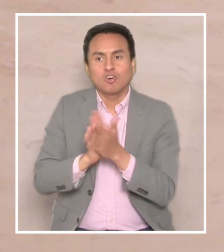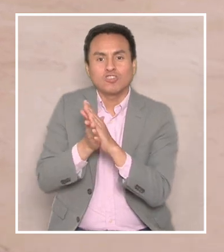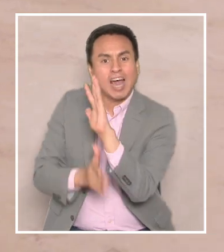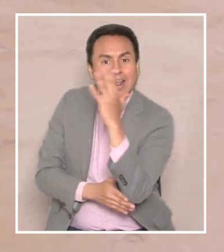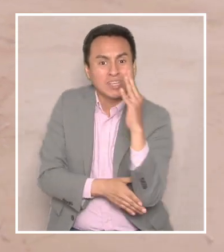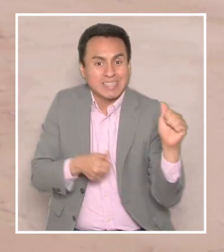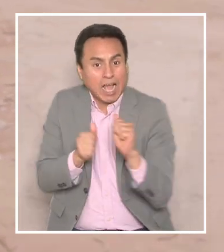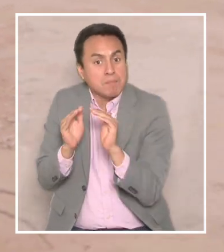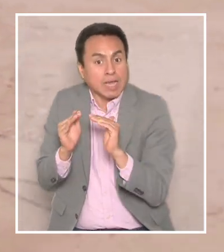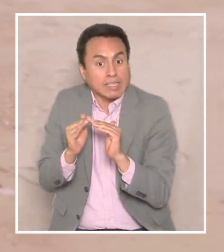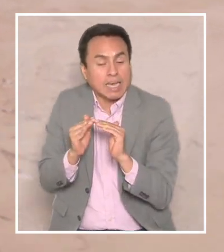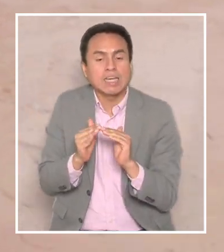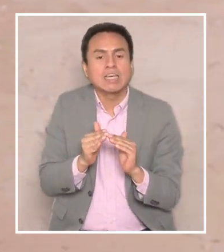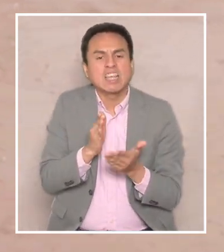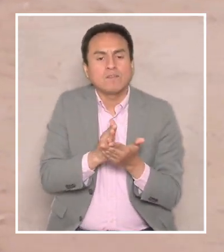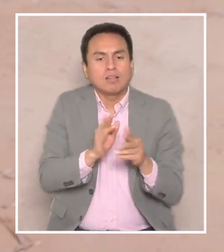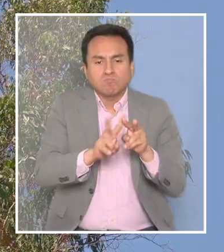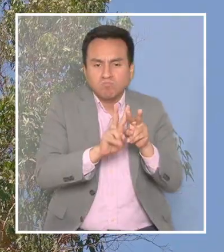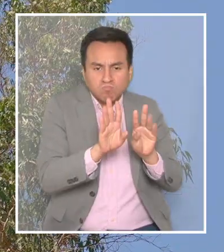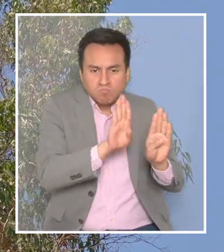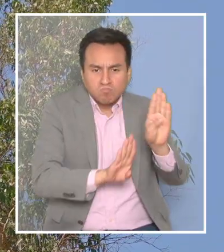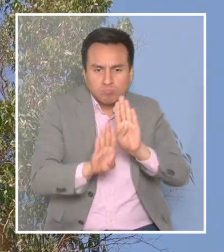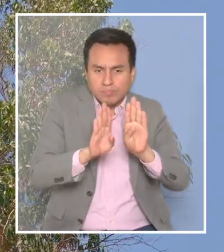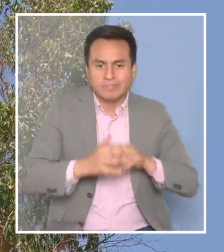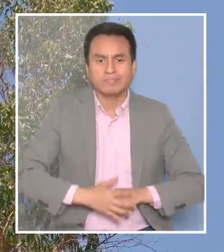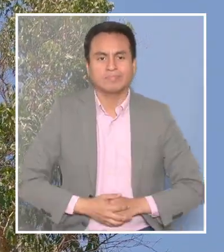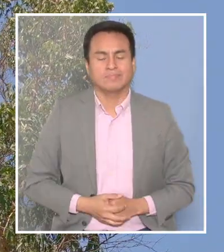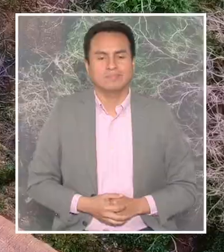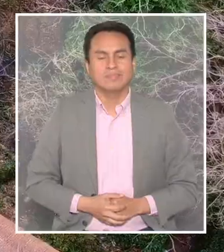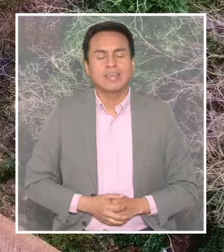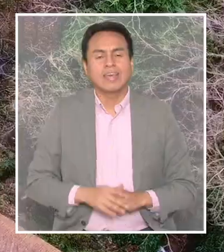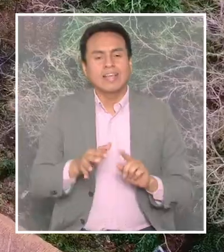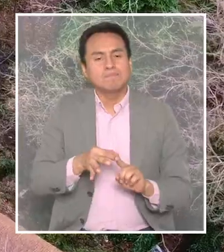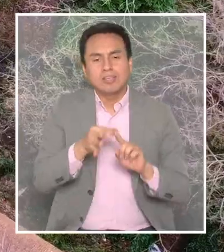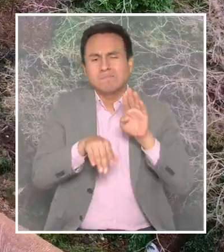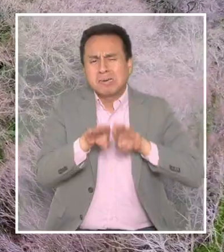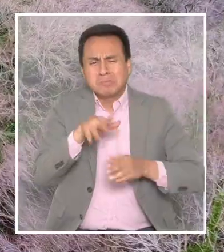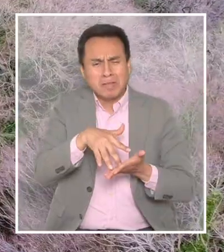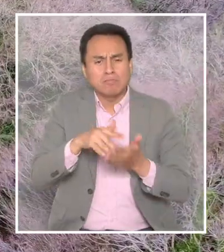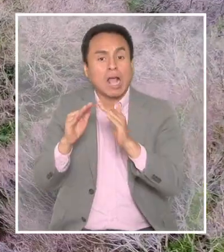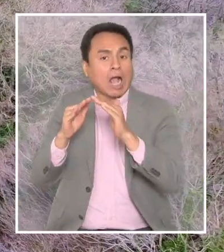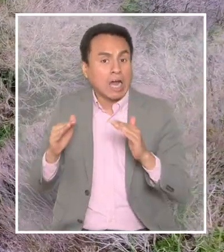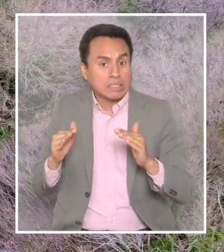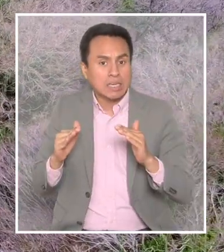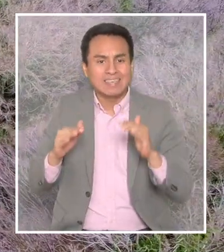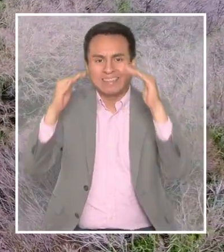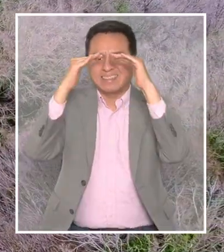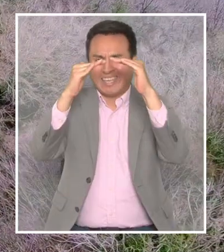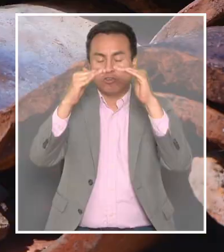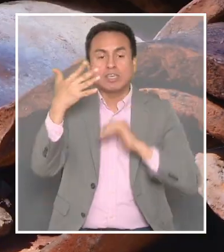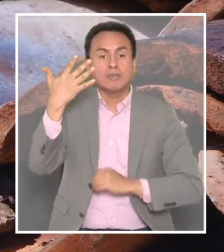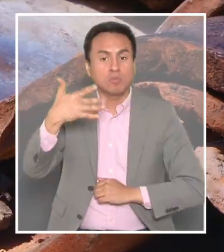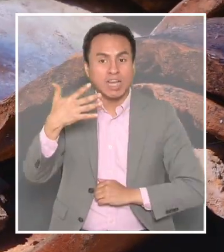La idea es que todos los árboles que estén cercanos a mi vivienda tengan una mantención. El elemento más vulnerable de